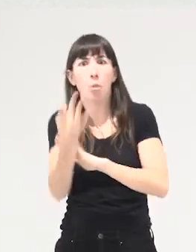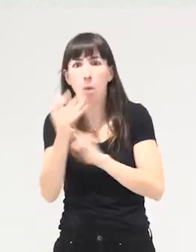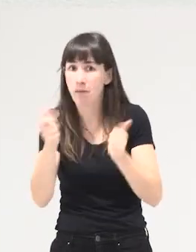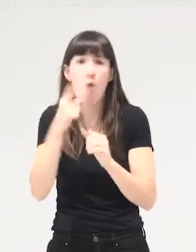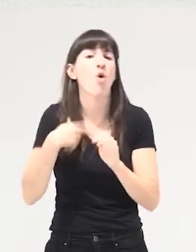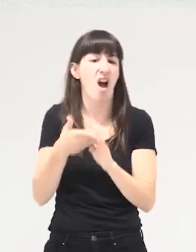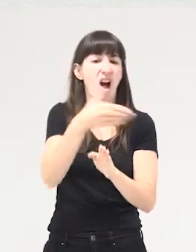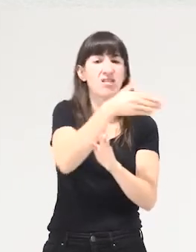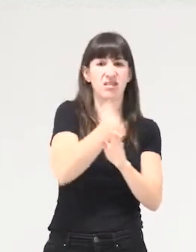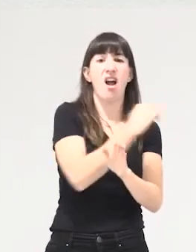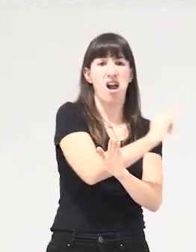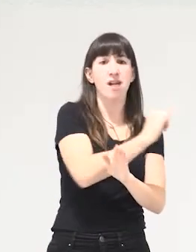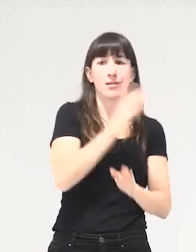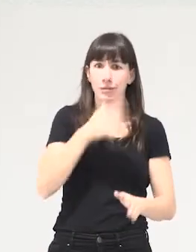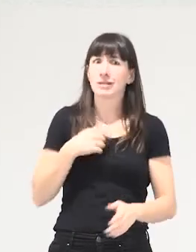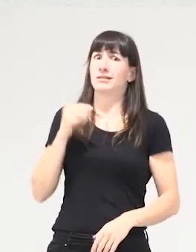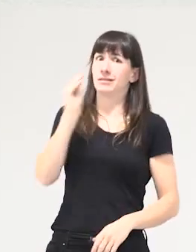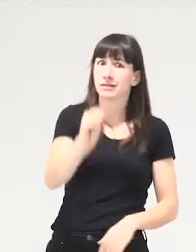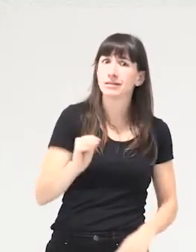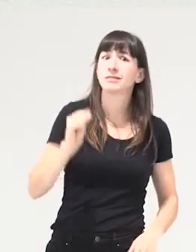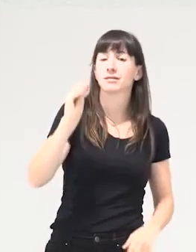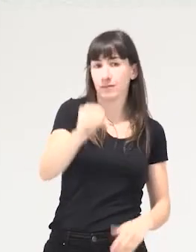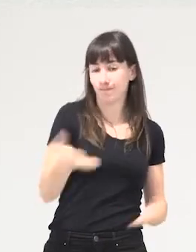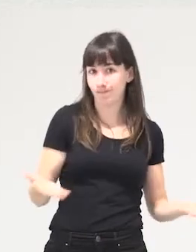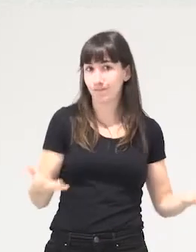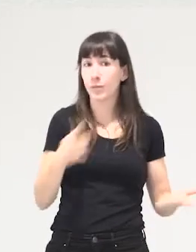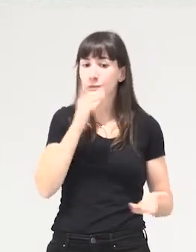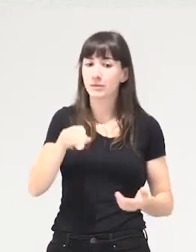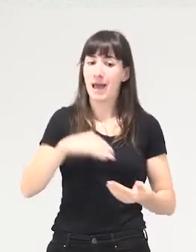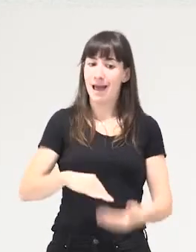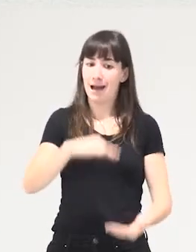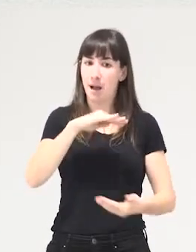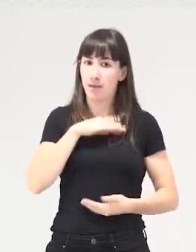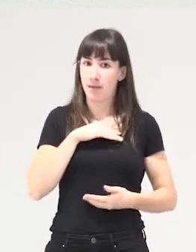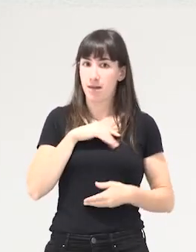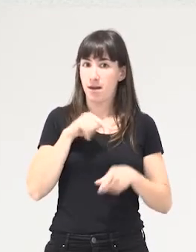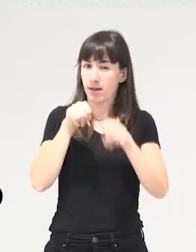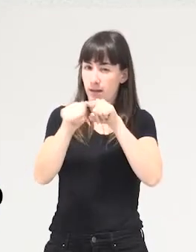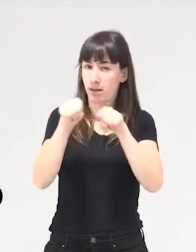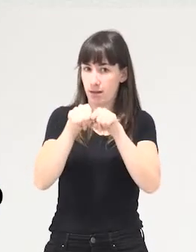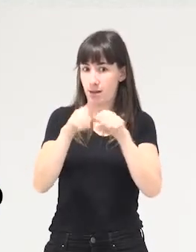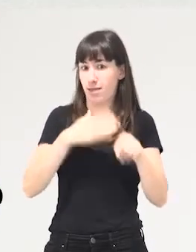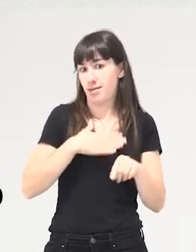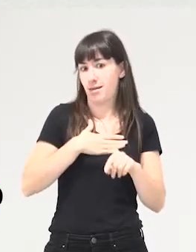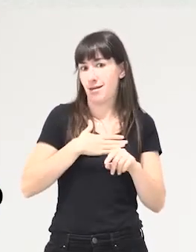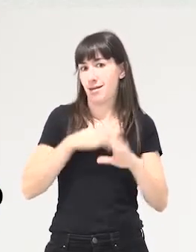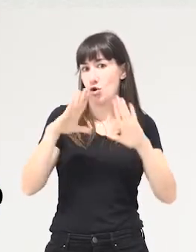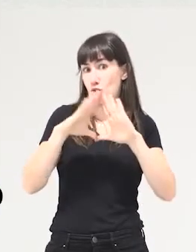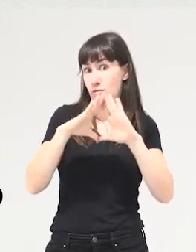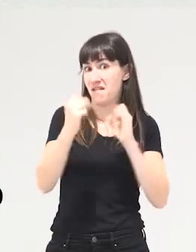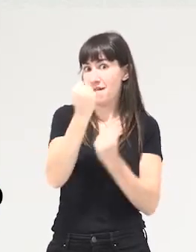lo que veníamos diciendo. Esta capacidad crítica de la economía feminista creo que es también algo